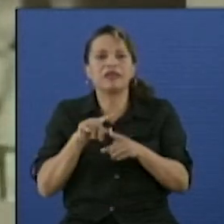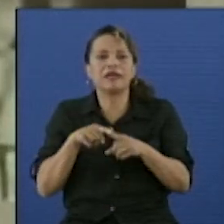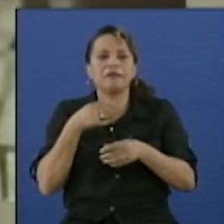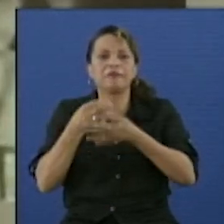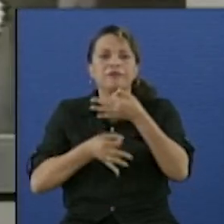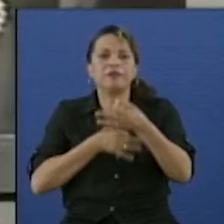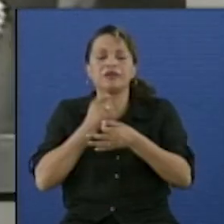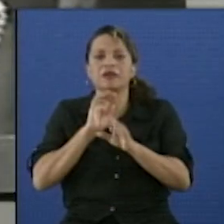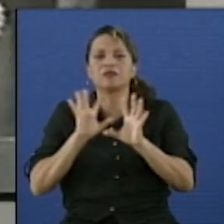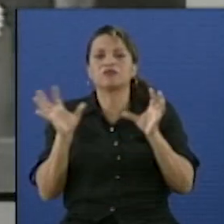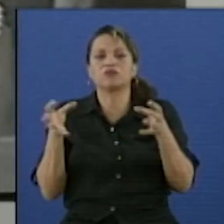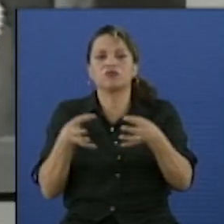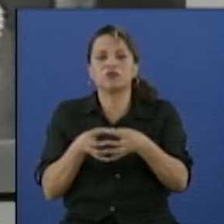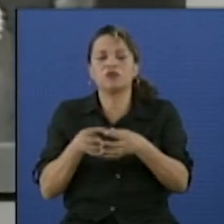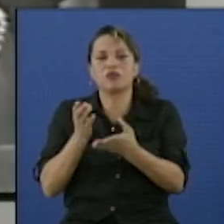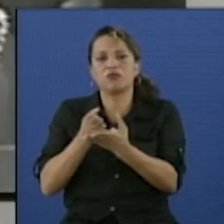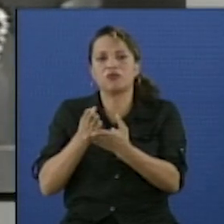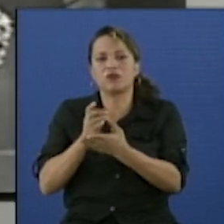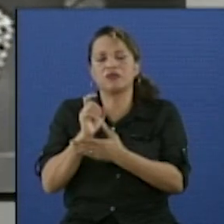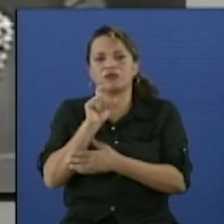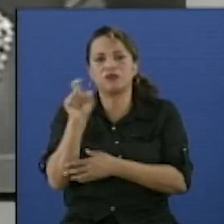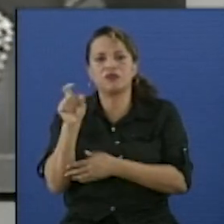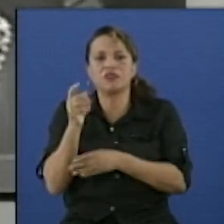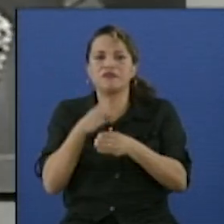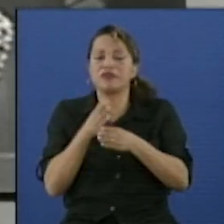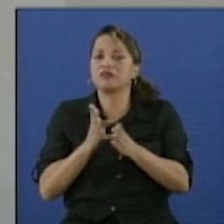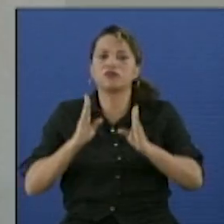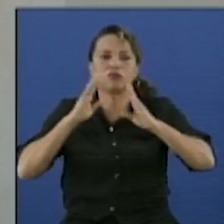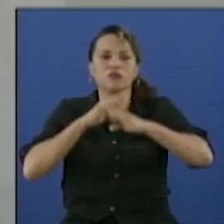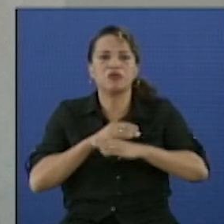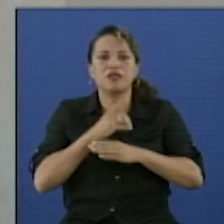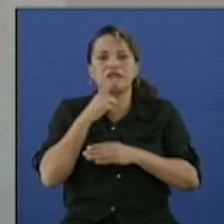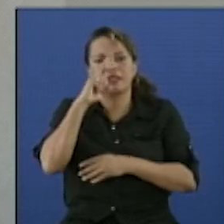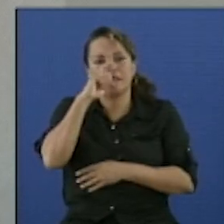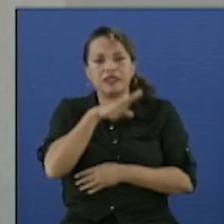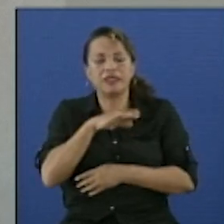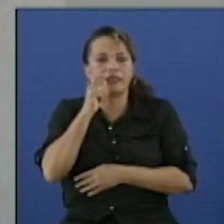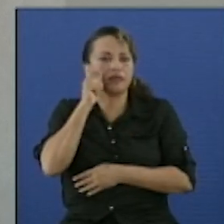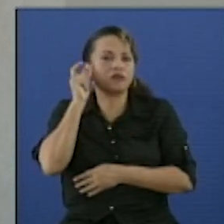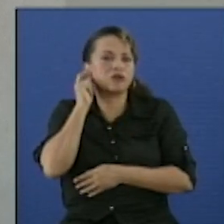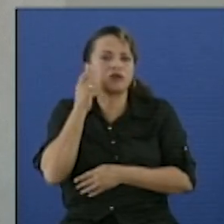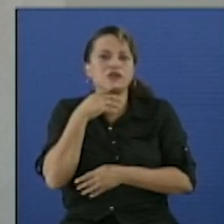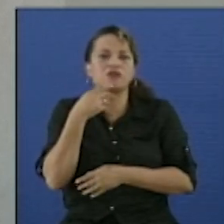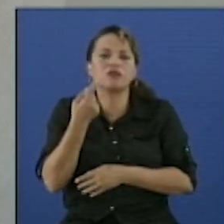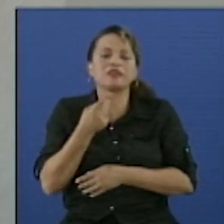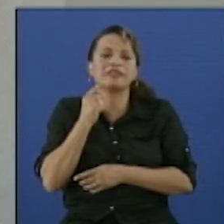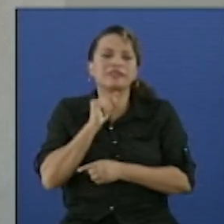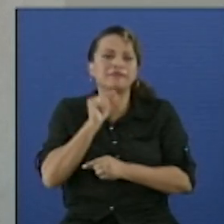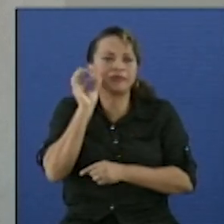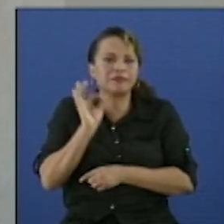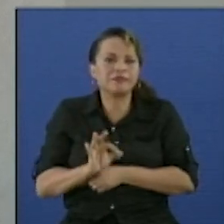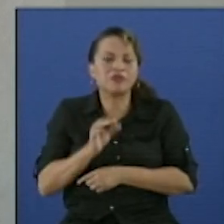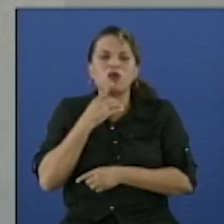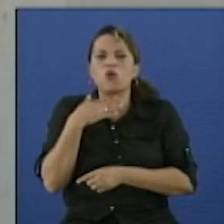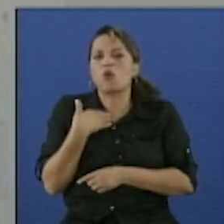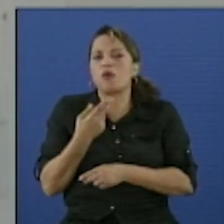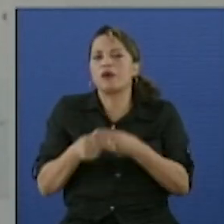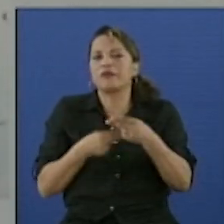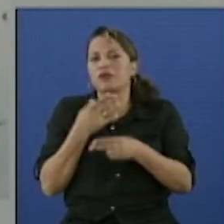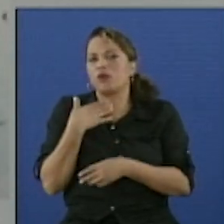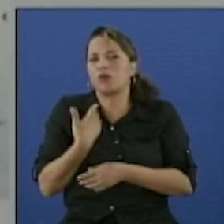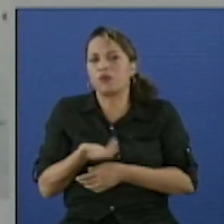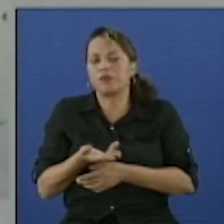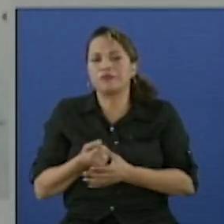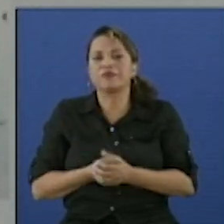coeducación. Es decir, no hay diferencia en la educación de niños y niñas, sino cómo hacerlo. Hay una concepción ya de la filosofía de educación de